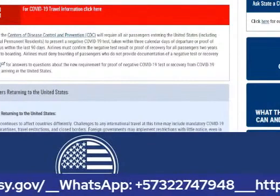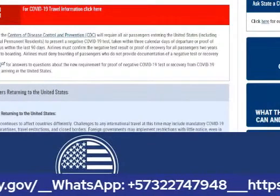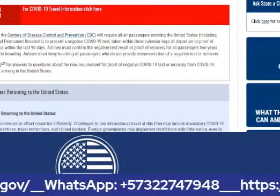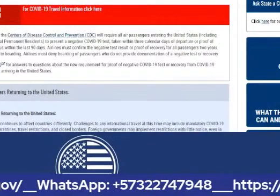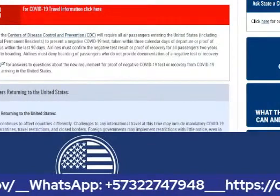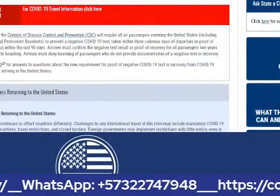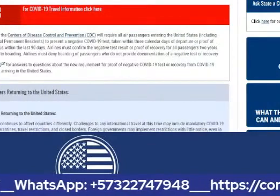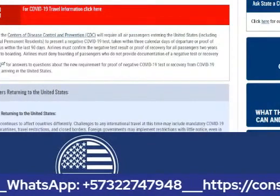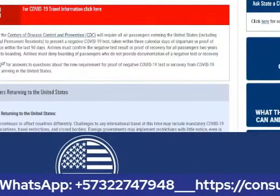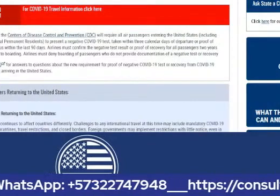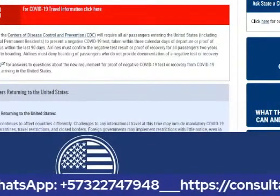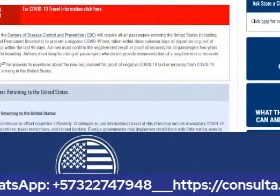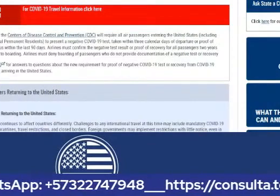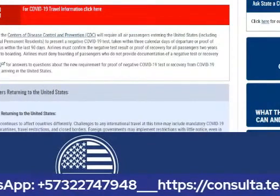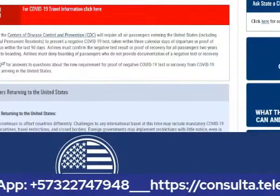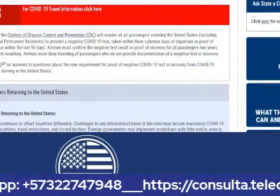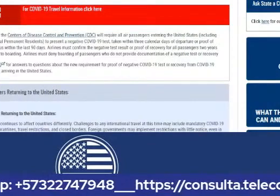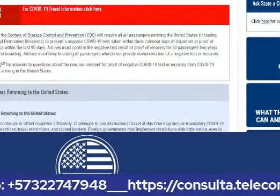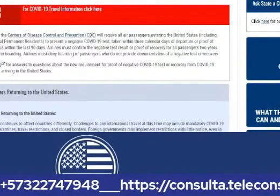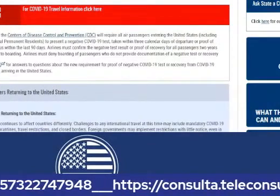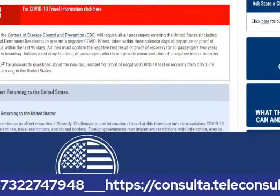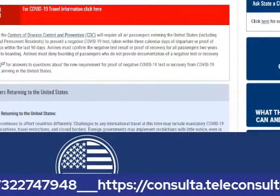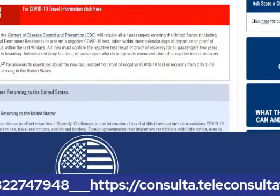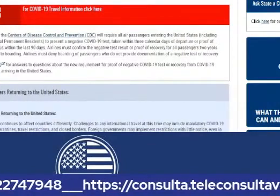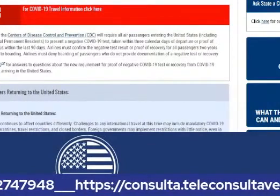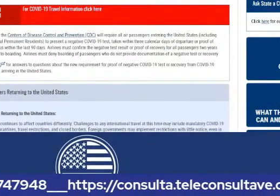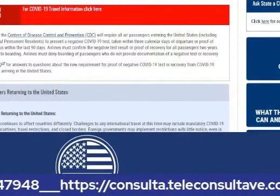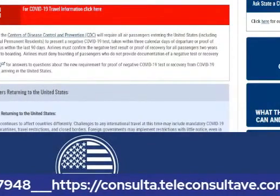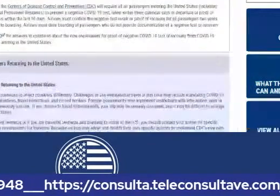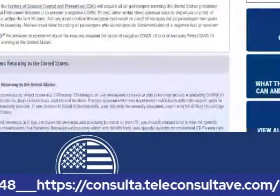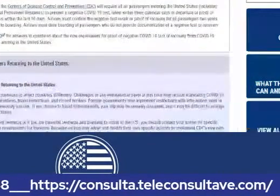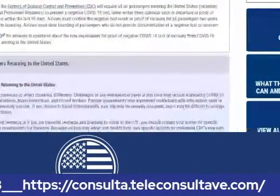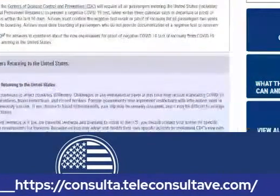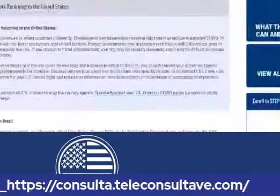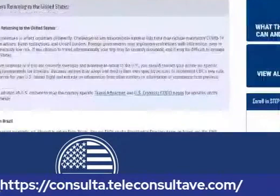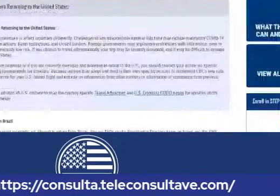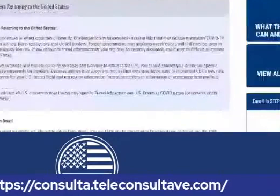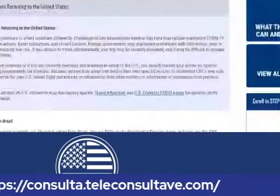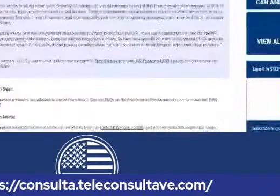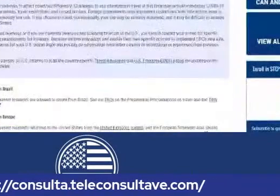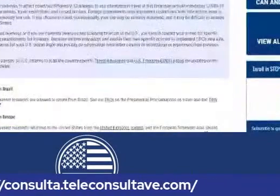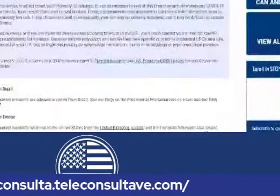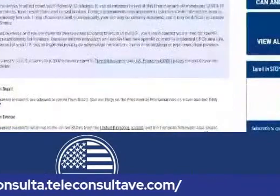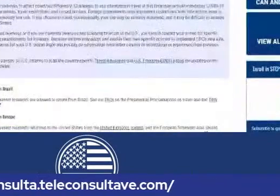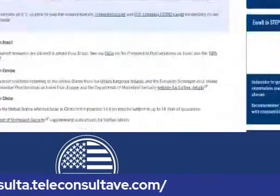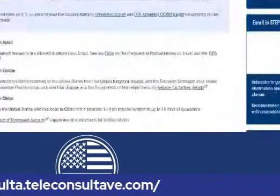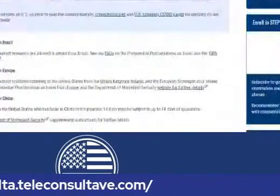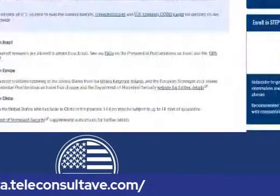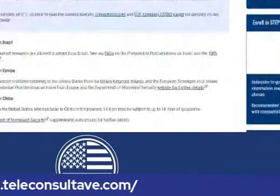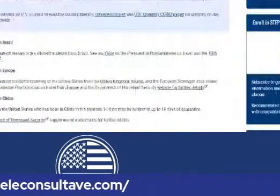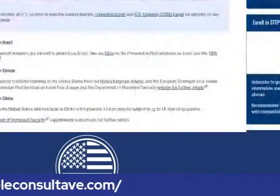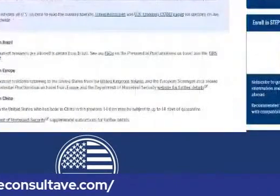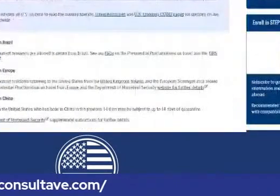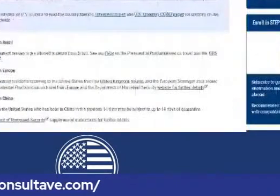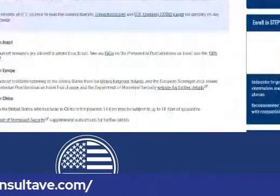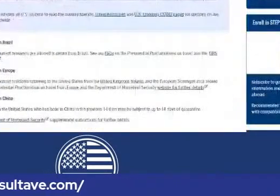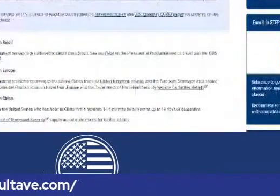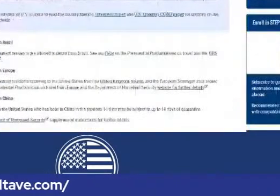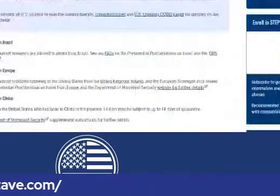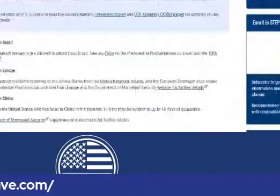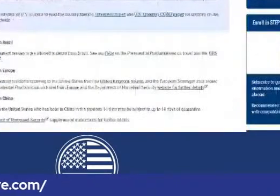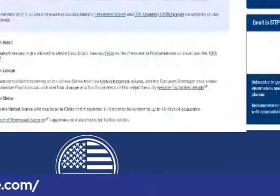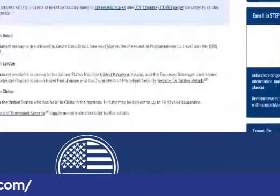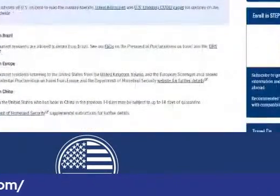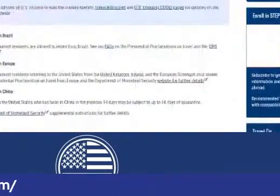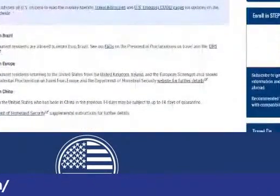calendarios antes del viaje la otra opción es para los